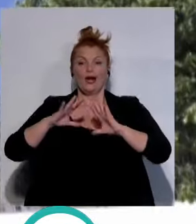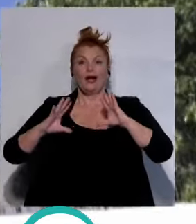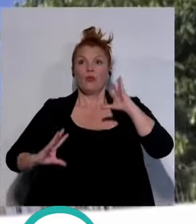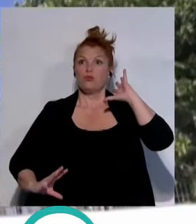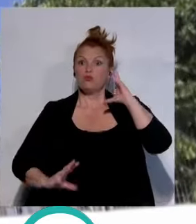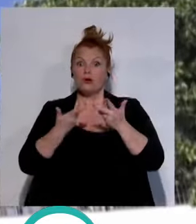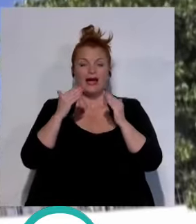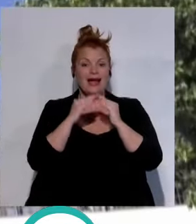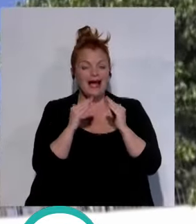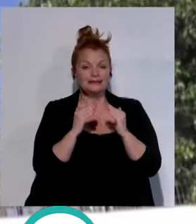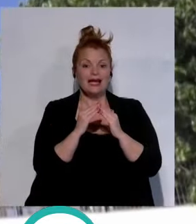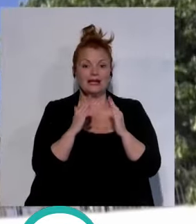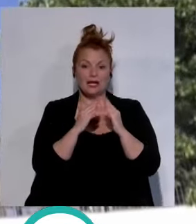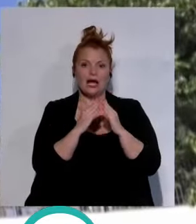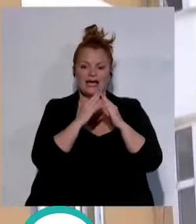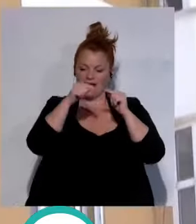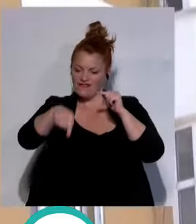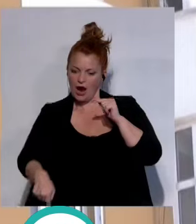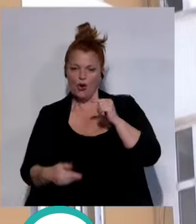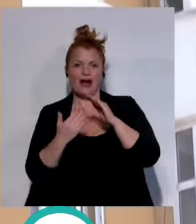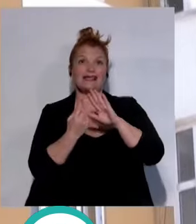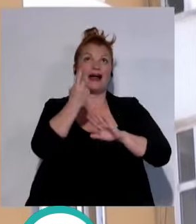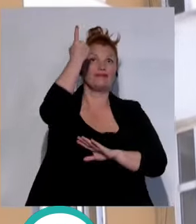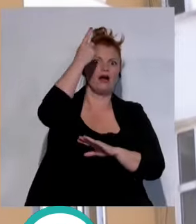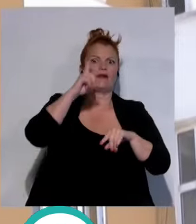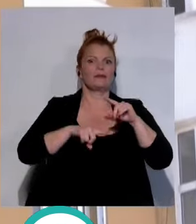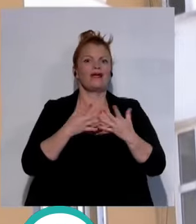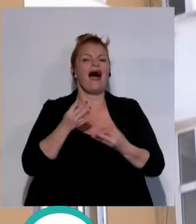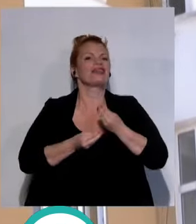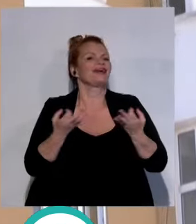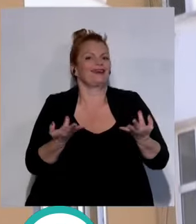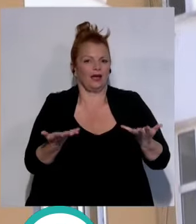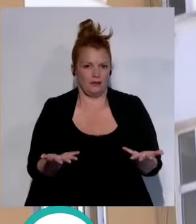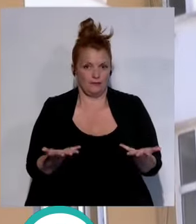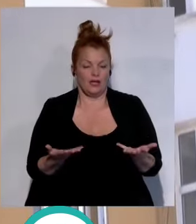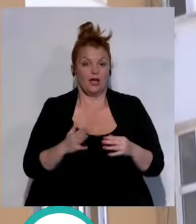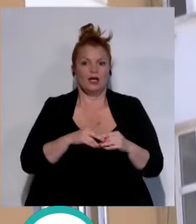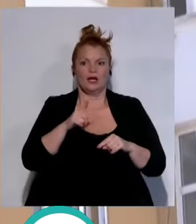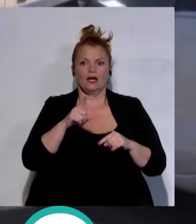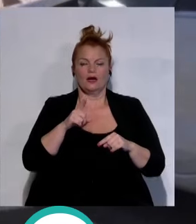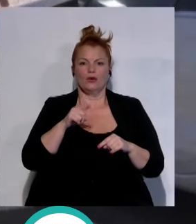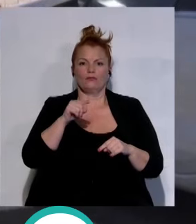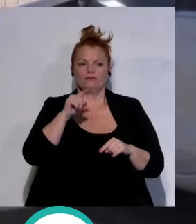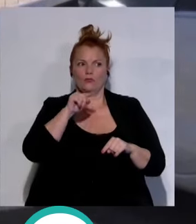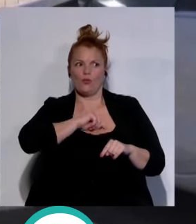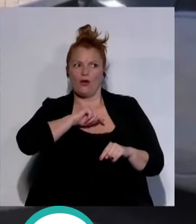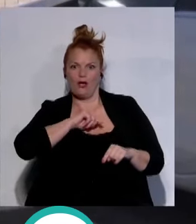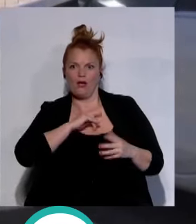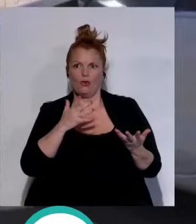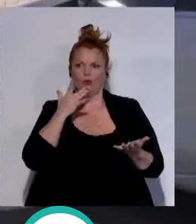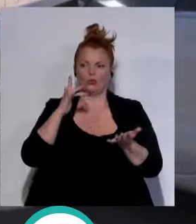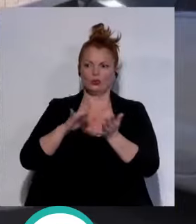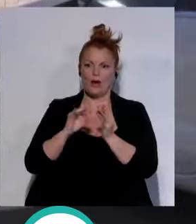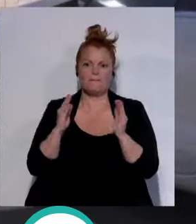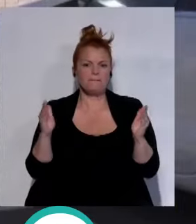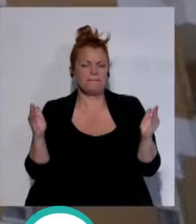hogar pues en tu casa en la casa de abajo en la casa de arriba qué tenemos que hacer porque lo que no queremos es que bueno pues que debido a